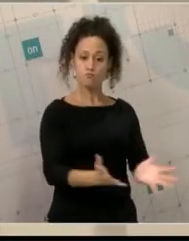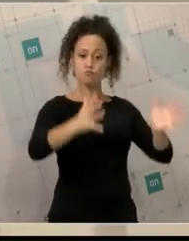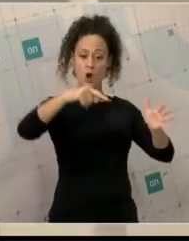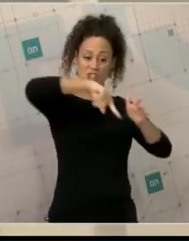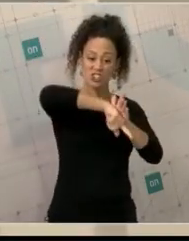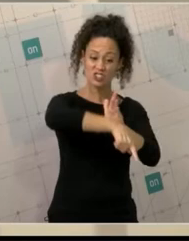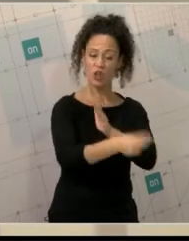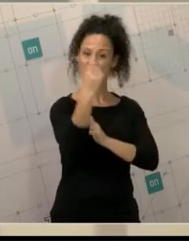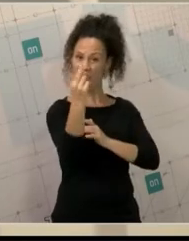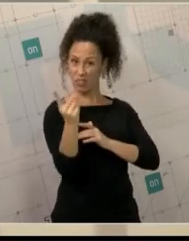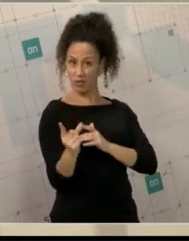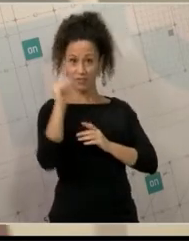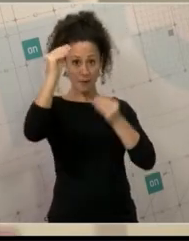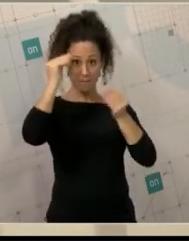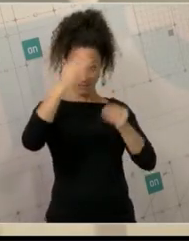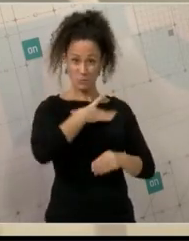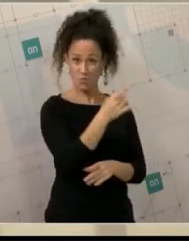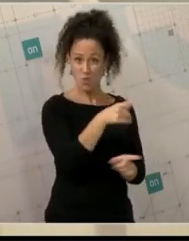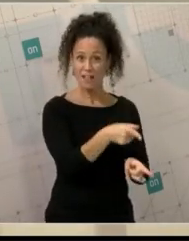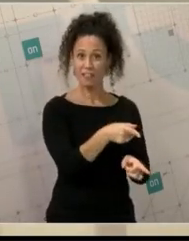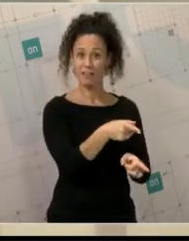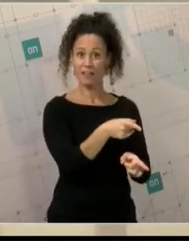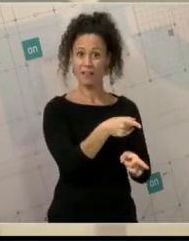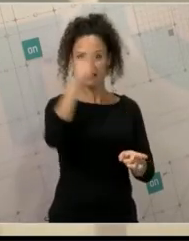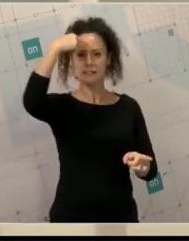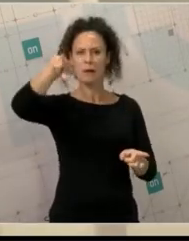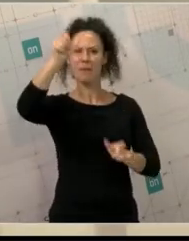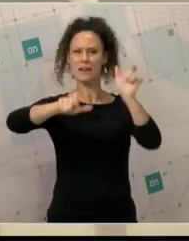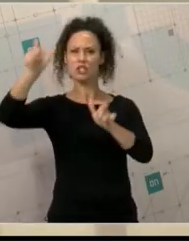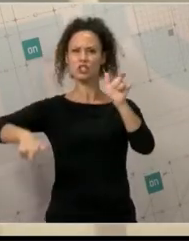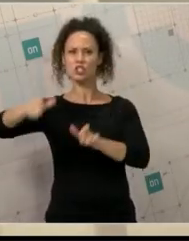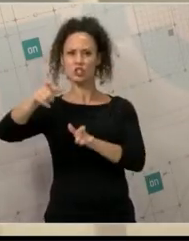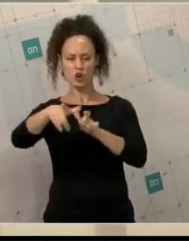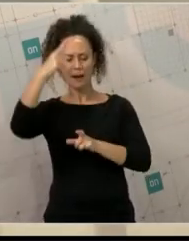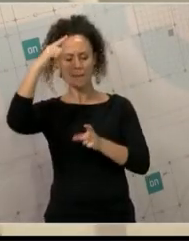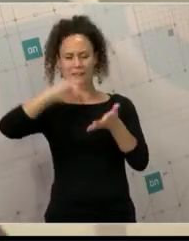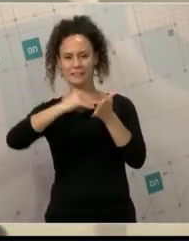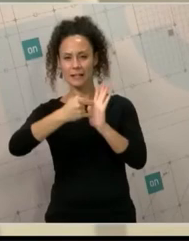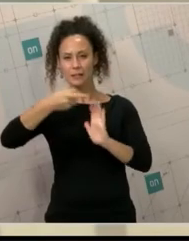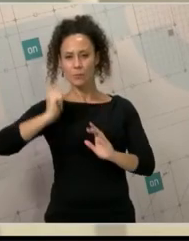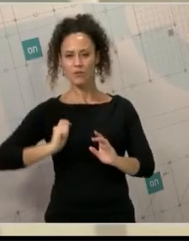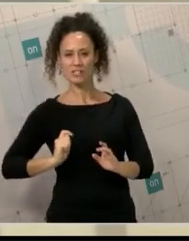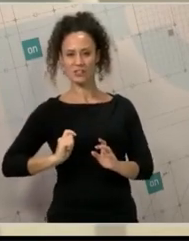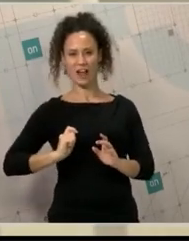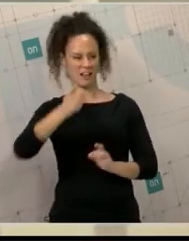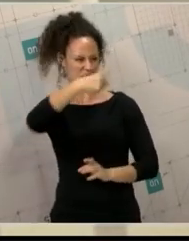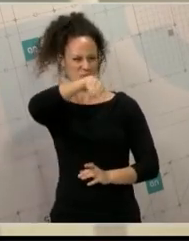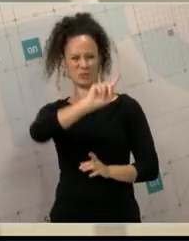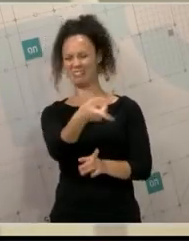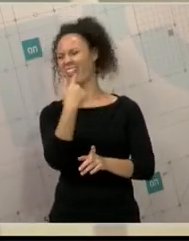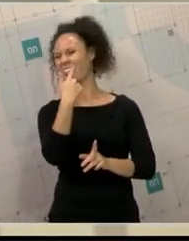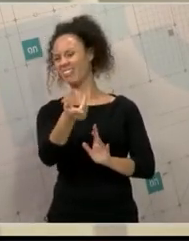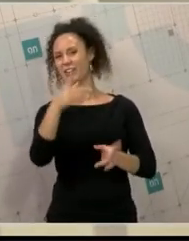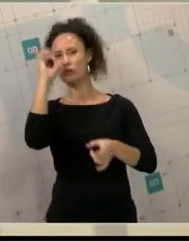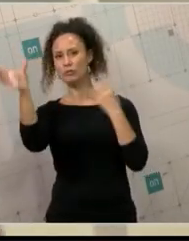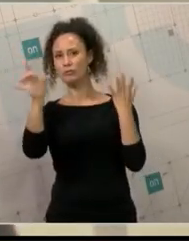oyen personas que no entienden y que saben esas personas que ustedes están diciendo pulmonías. Y usted, señor Cazorla, dice usted